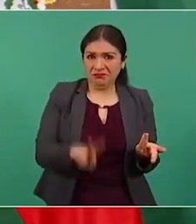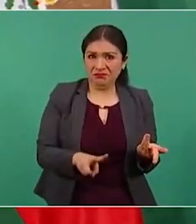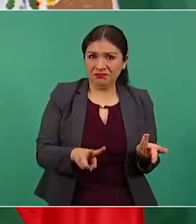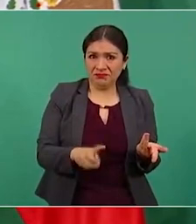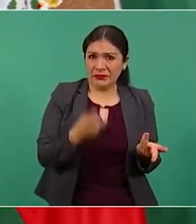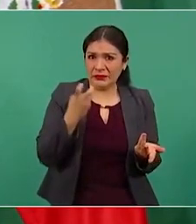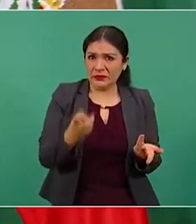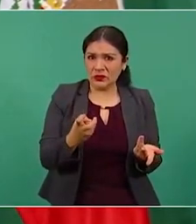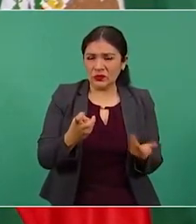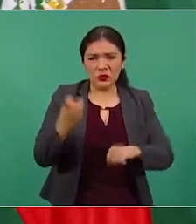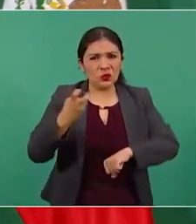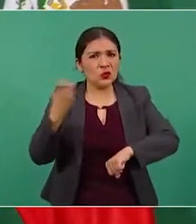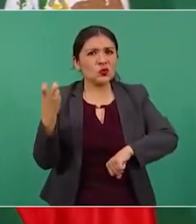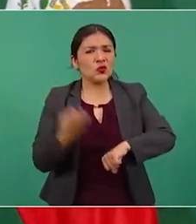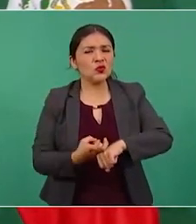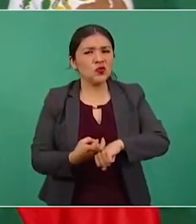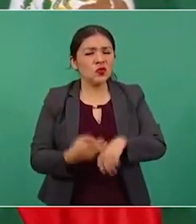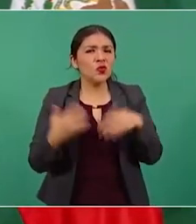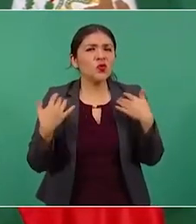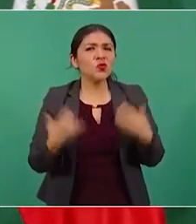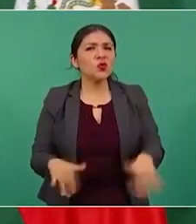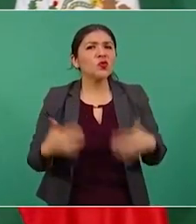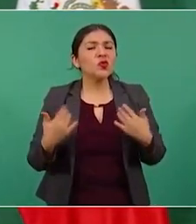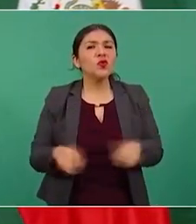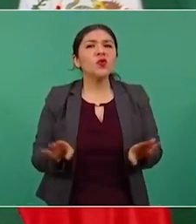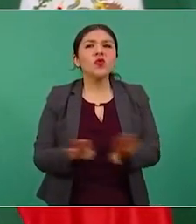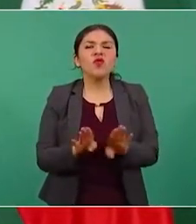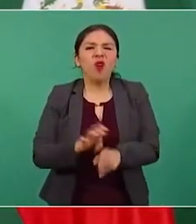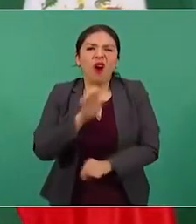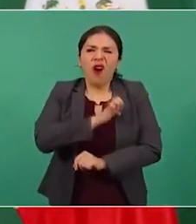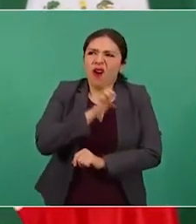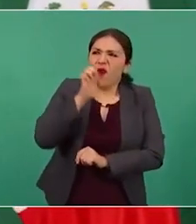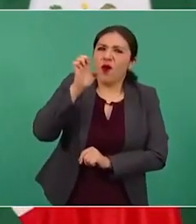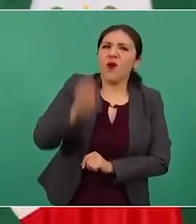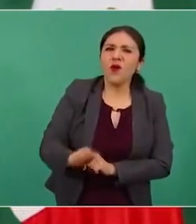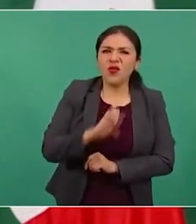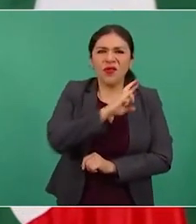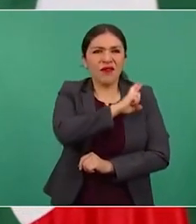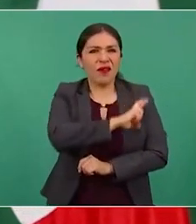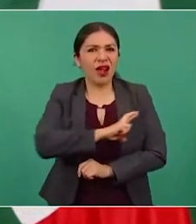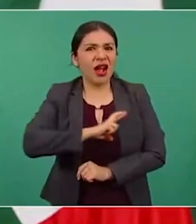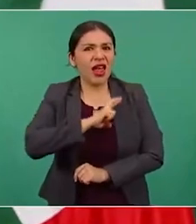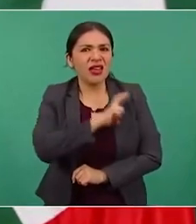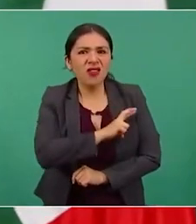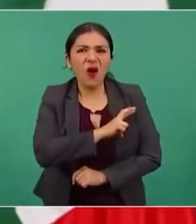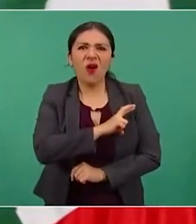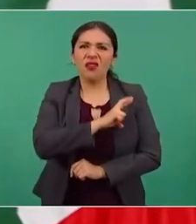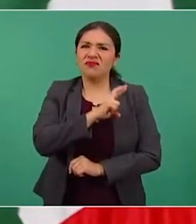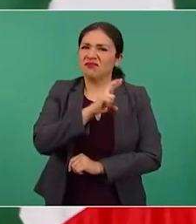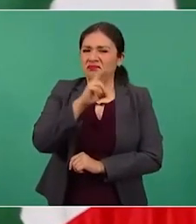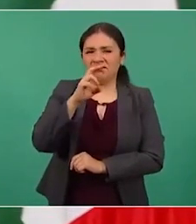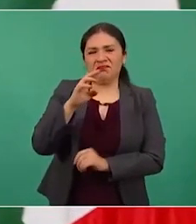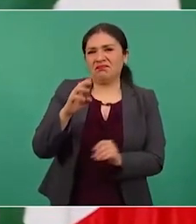de odio, de rencor, de mala fe?